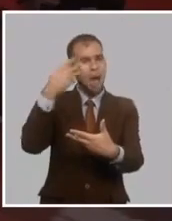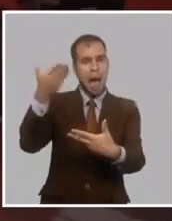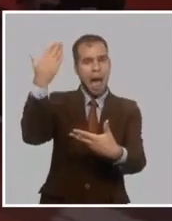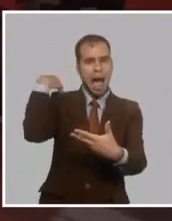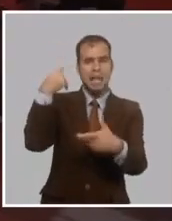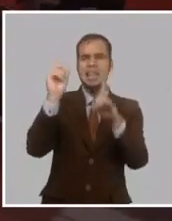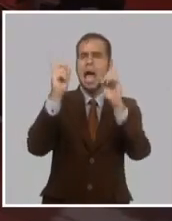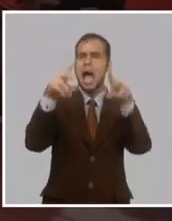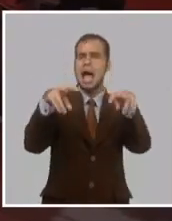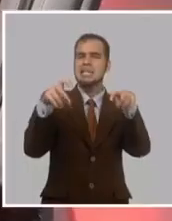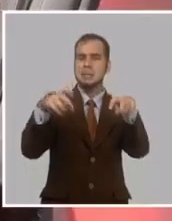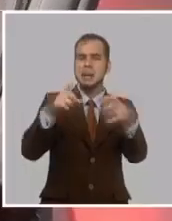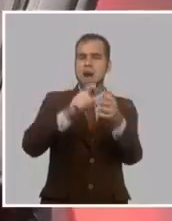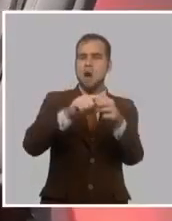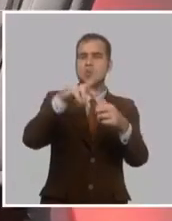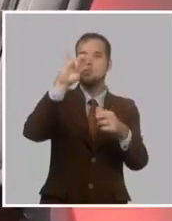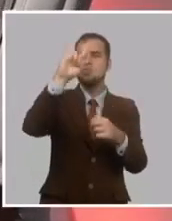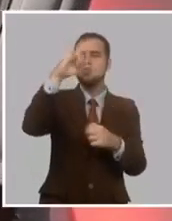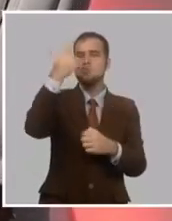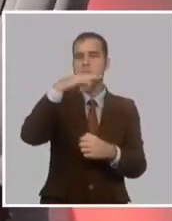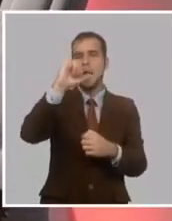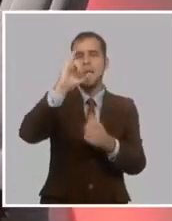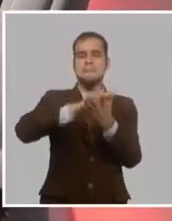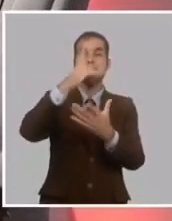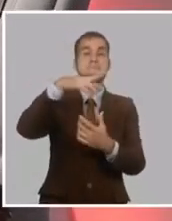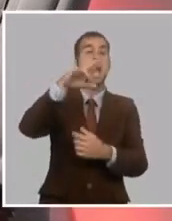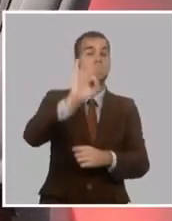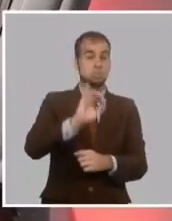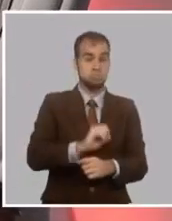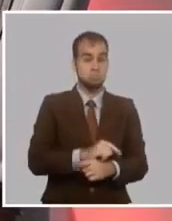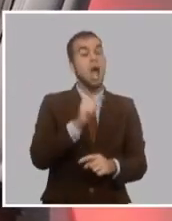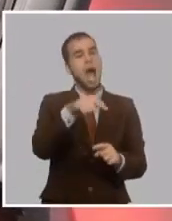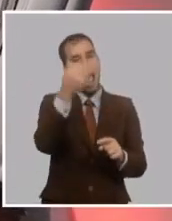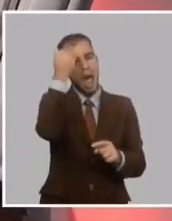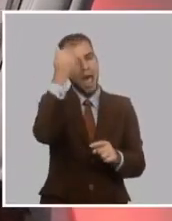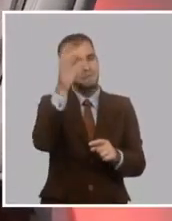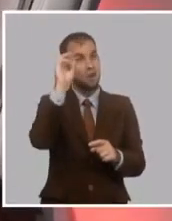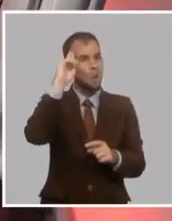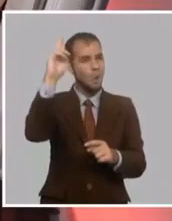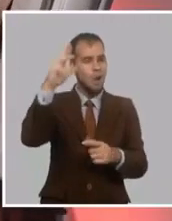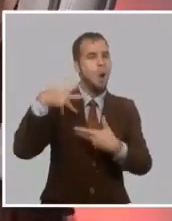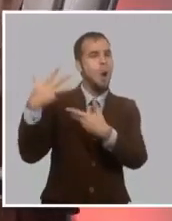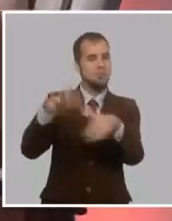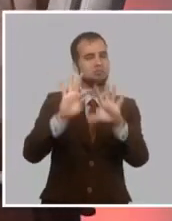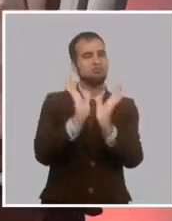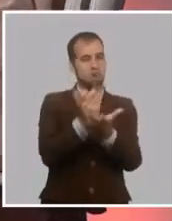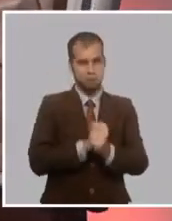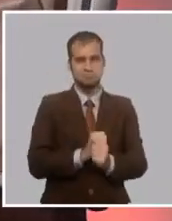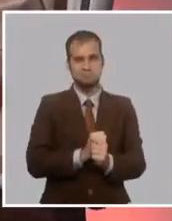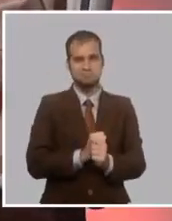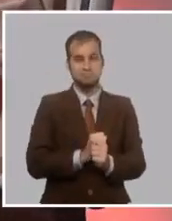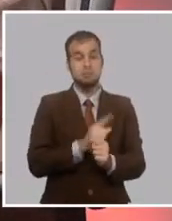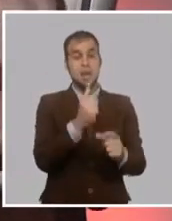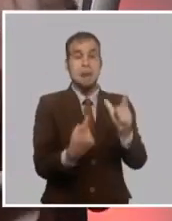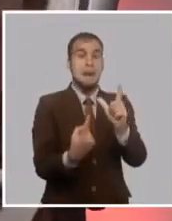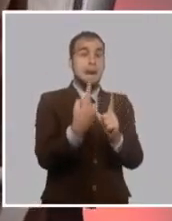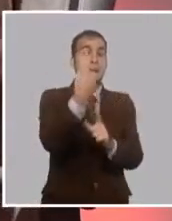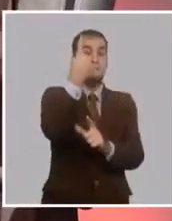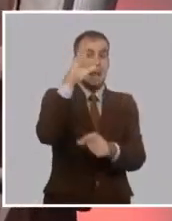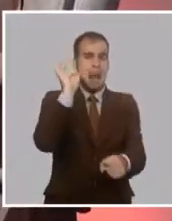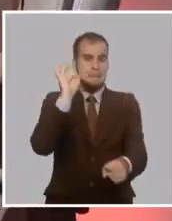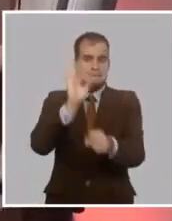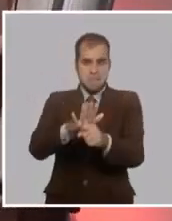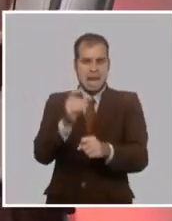insuficiente, con muchos defectos, porque fue el primer intento de civilidad de la nación cubana, y el primer intento de